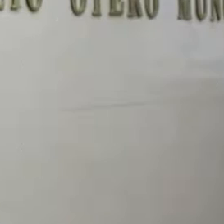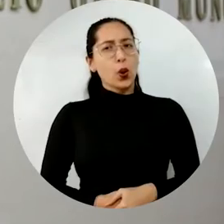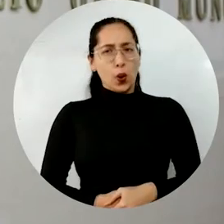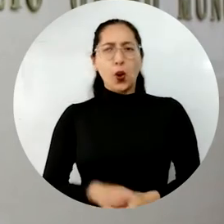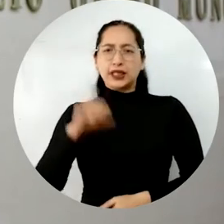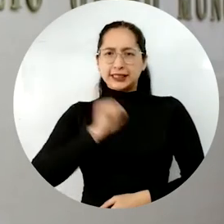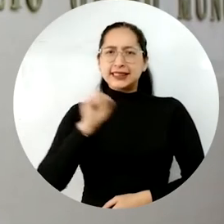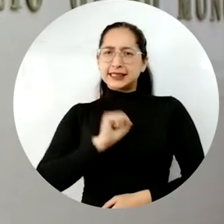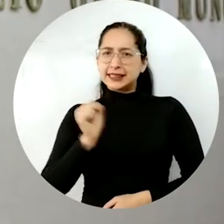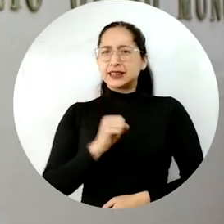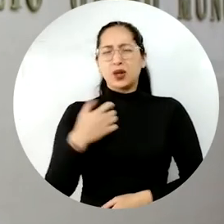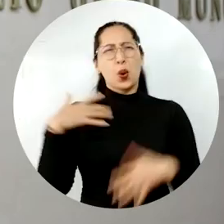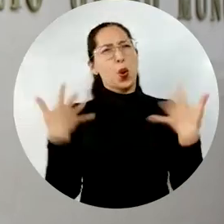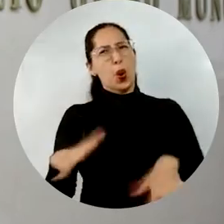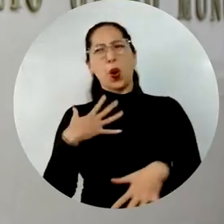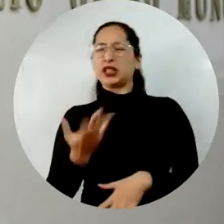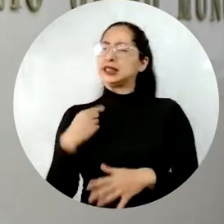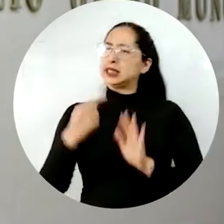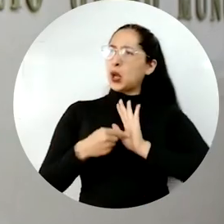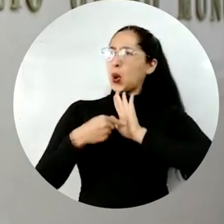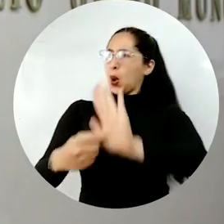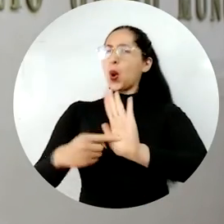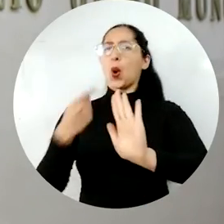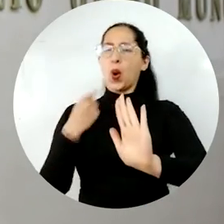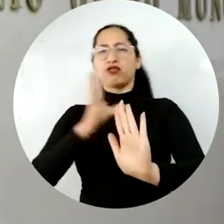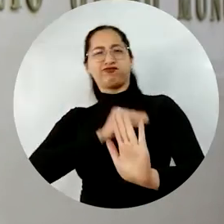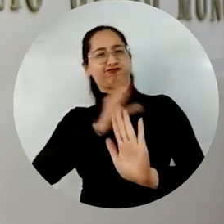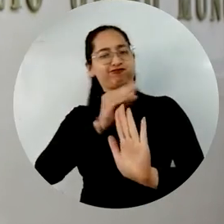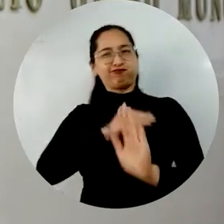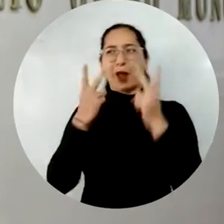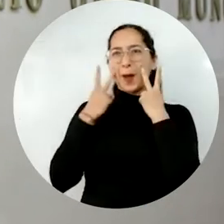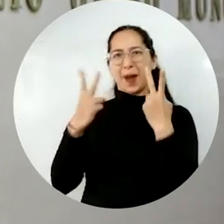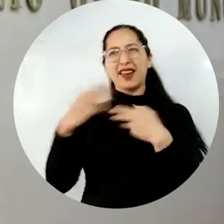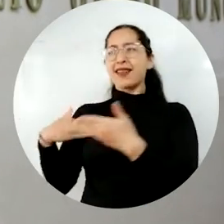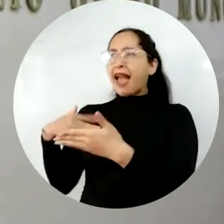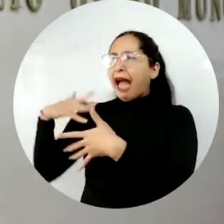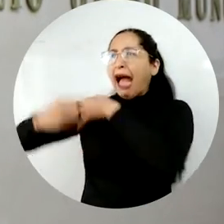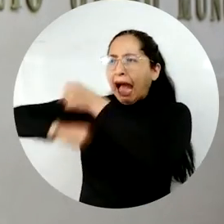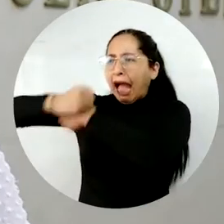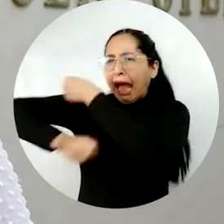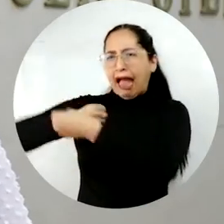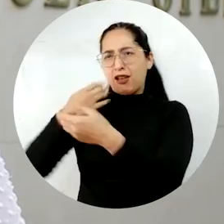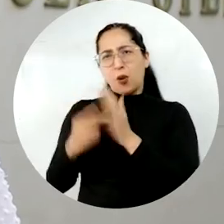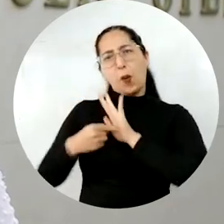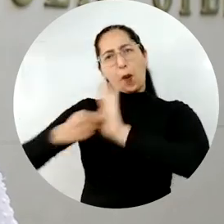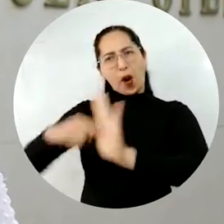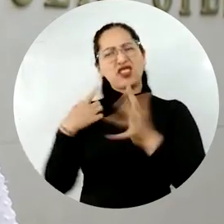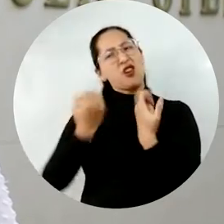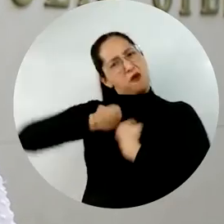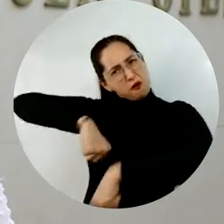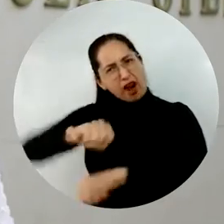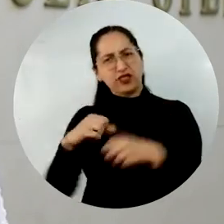Es muy gratificante que se vea reflejado el esfuerzo y todos estos años de siembra, digamoslo así, desde la